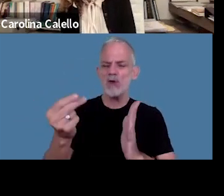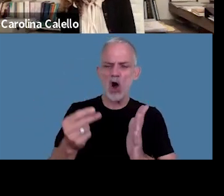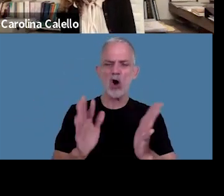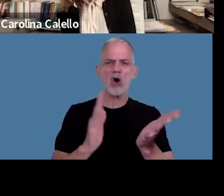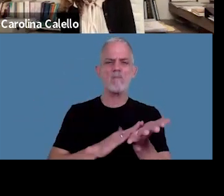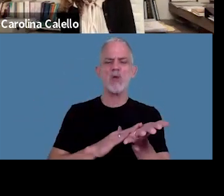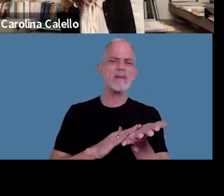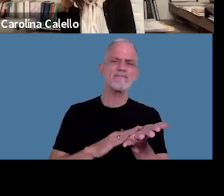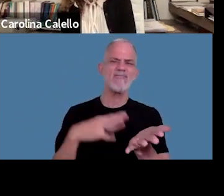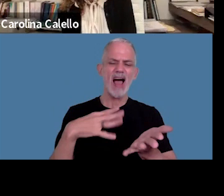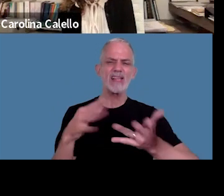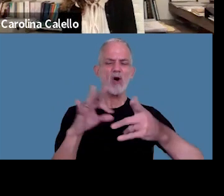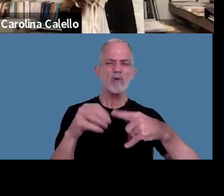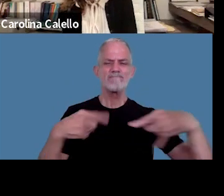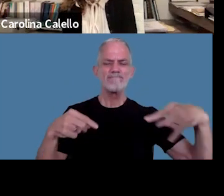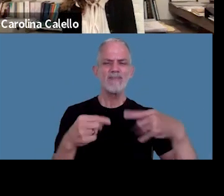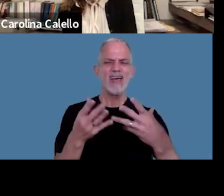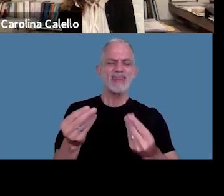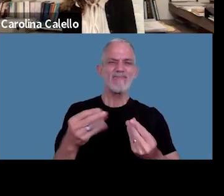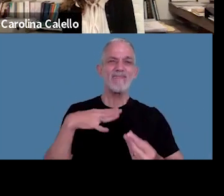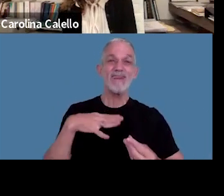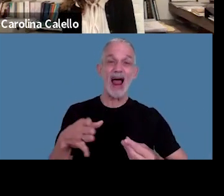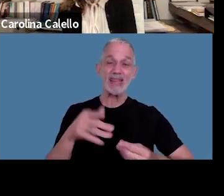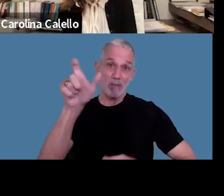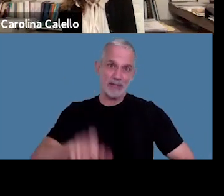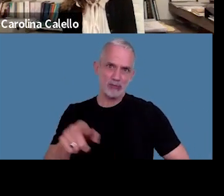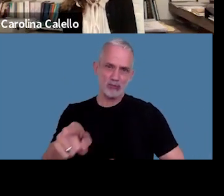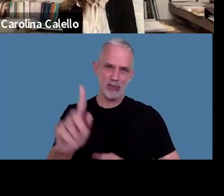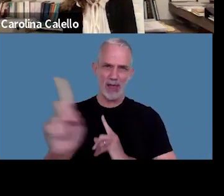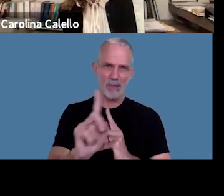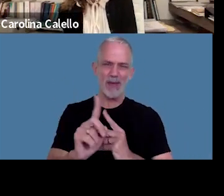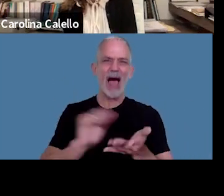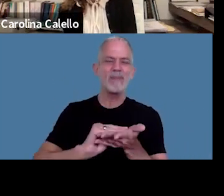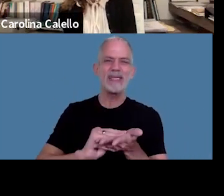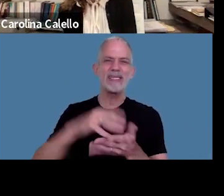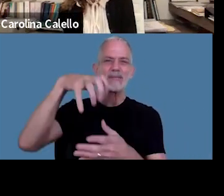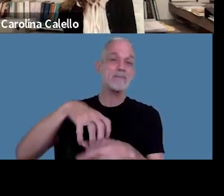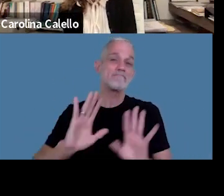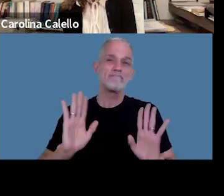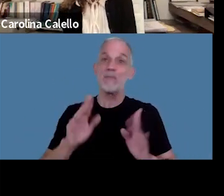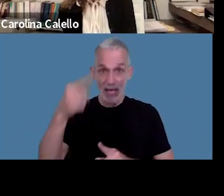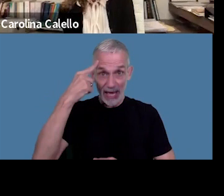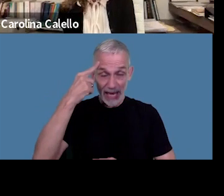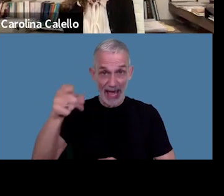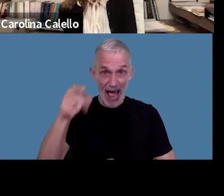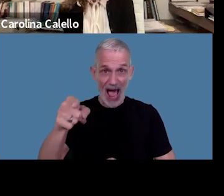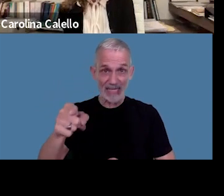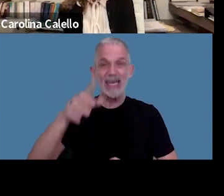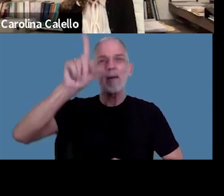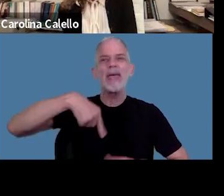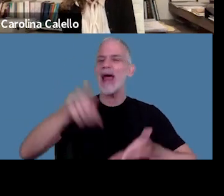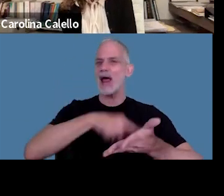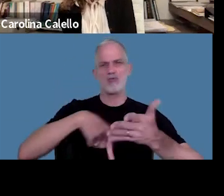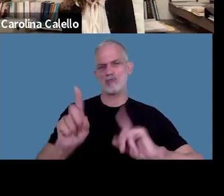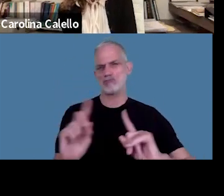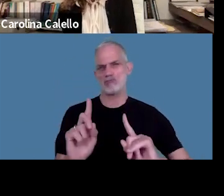algún estado de indefensión que haya tenido el contribuyente sea administrativa no se considera que genera la nulidad